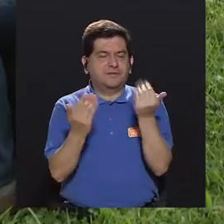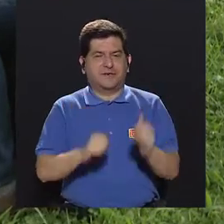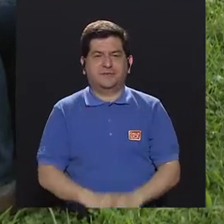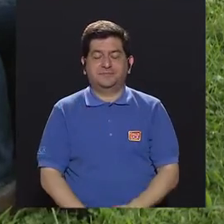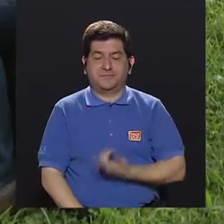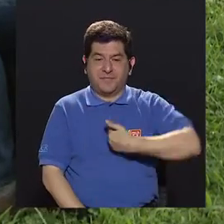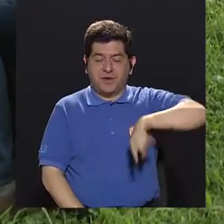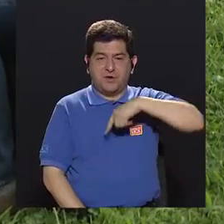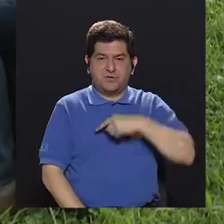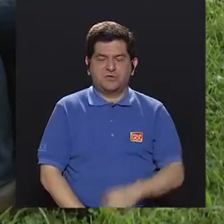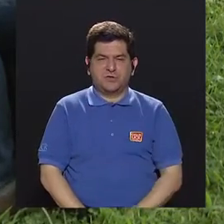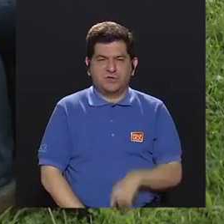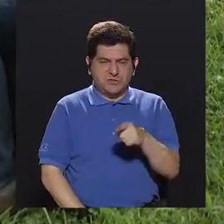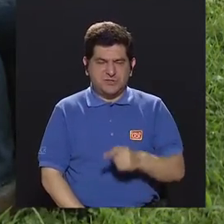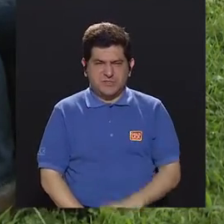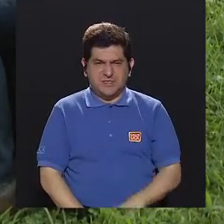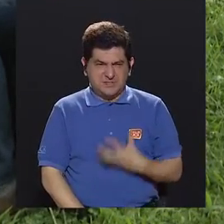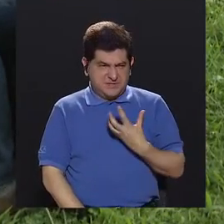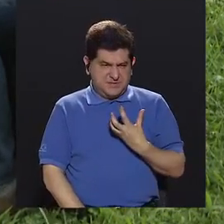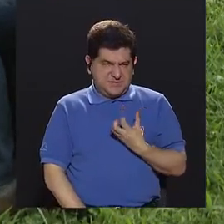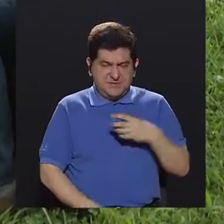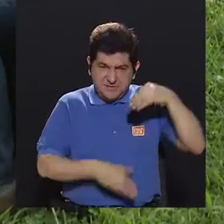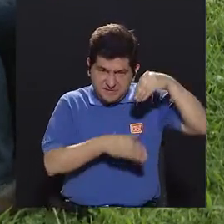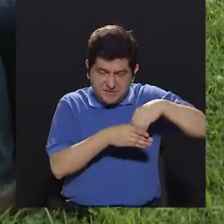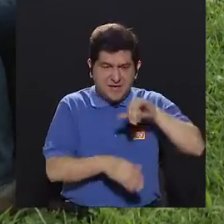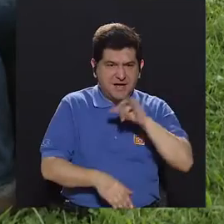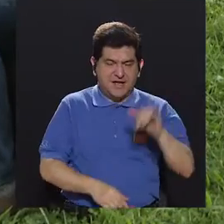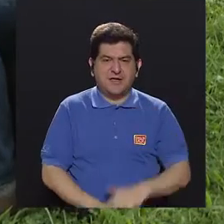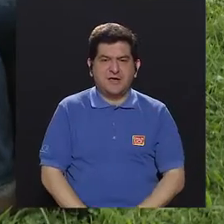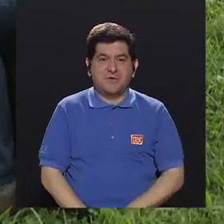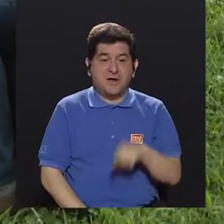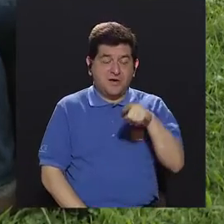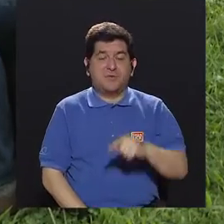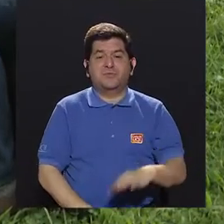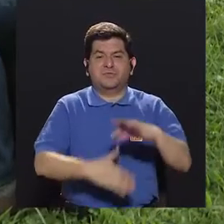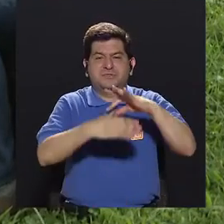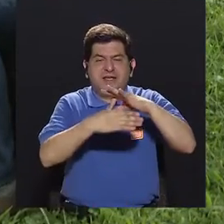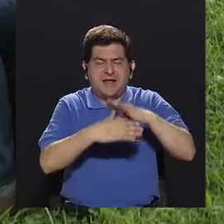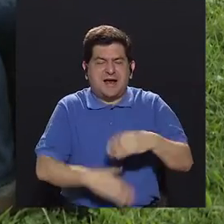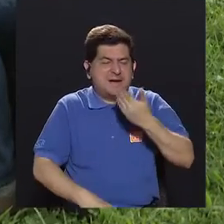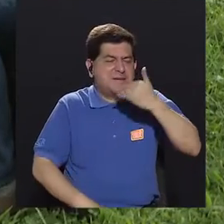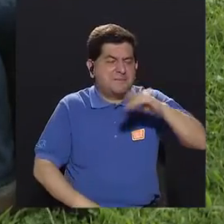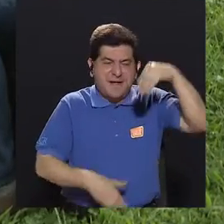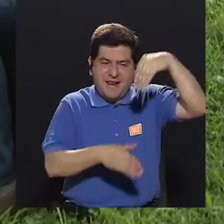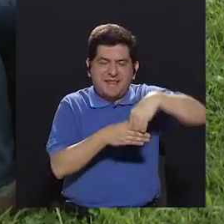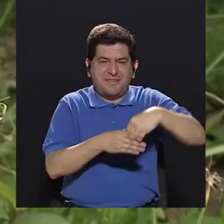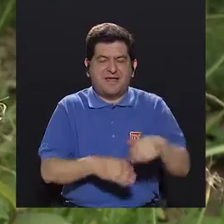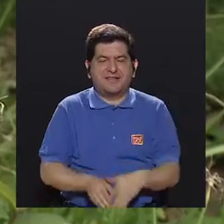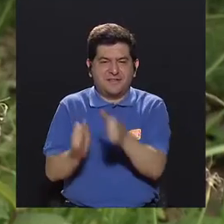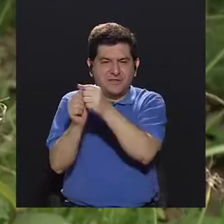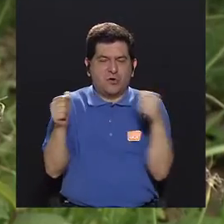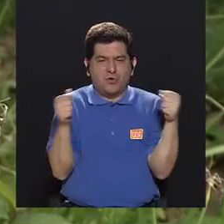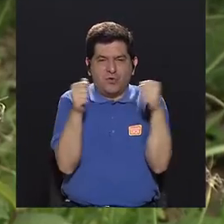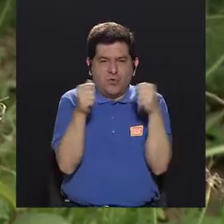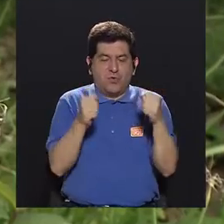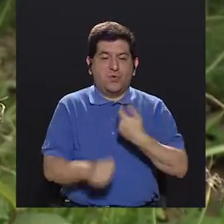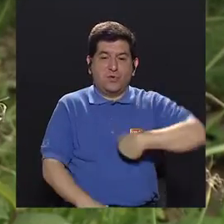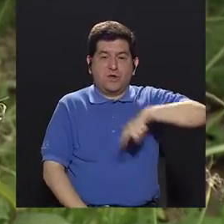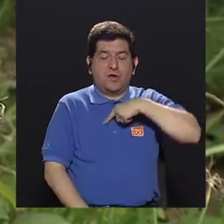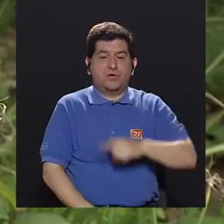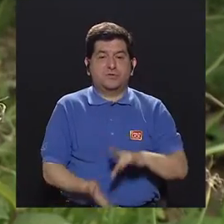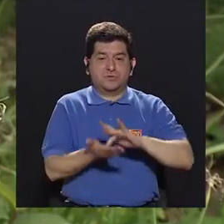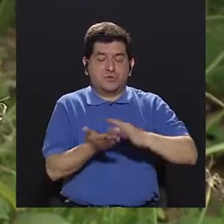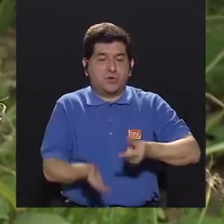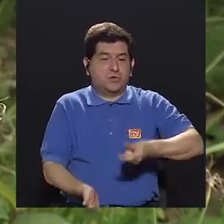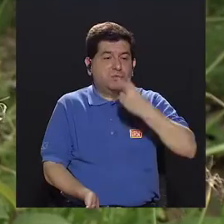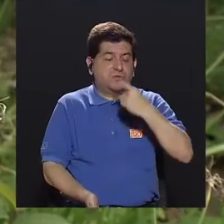Cuando guardamos resentimiento, es como guardar una bolsita de carne que esté mala en el refrigerador. Y cada vez que nos tomamos